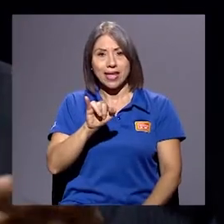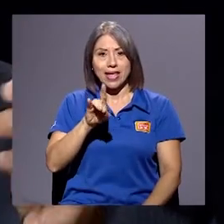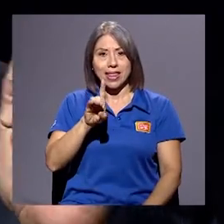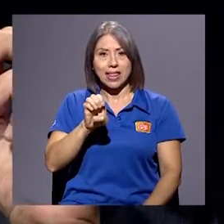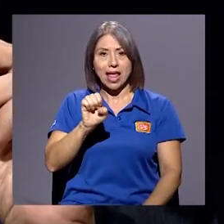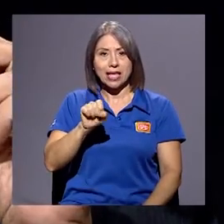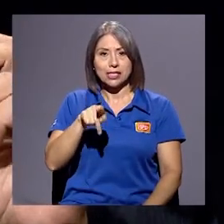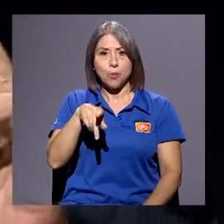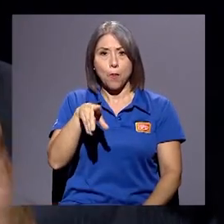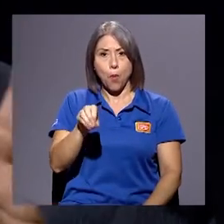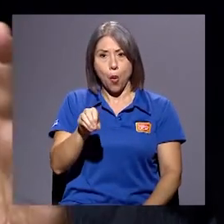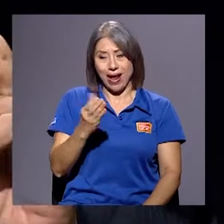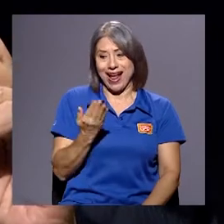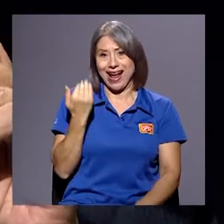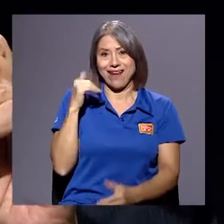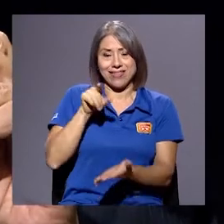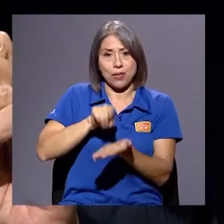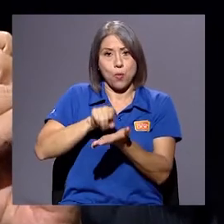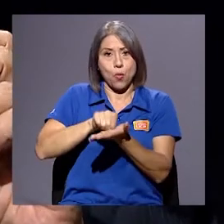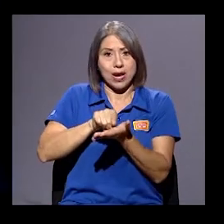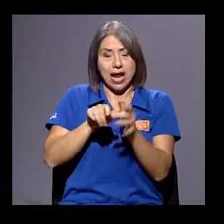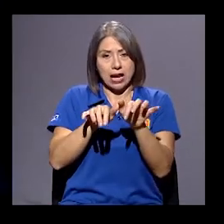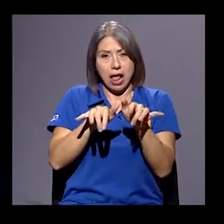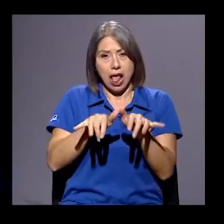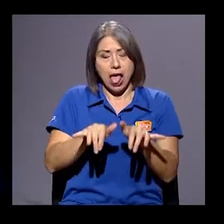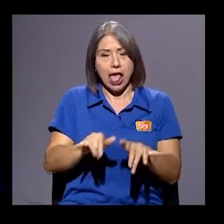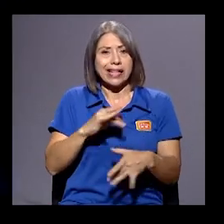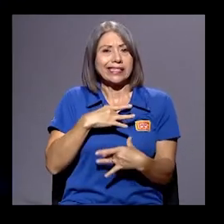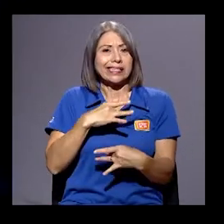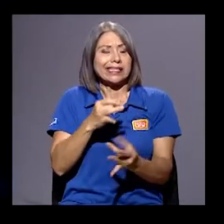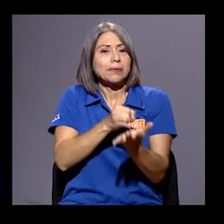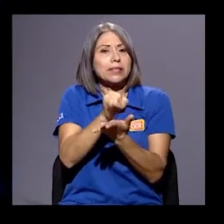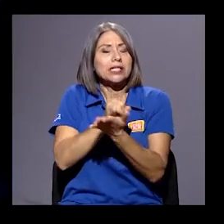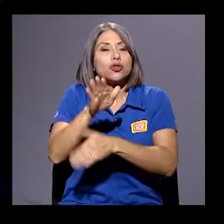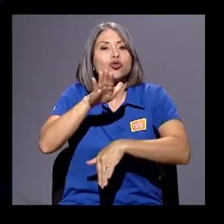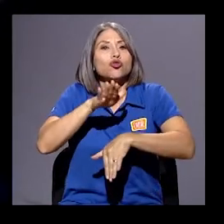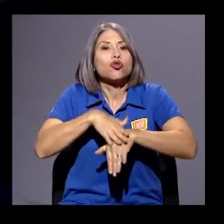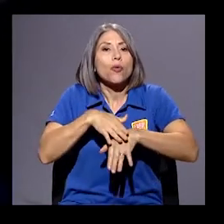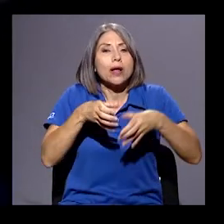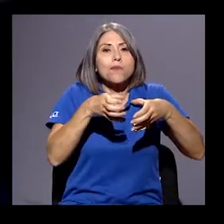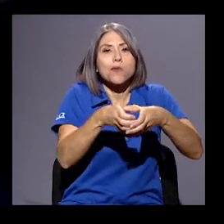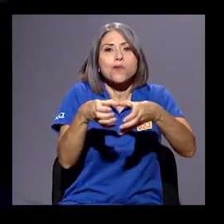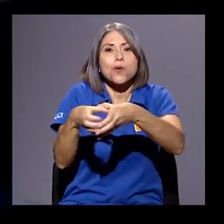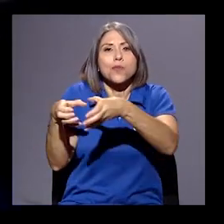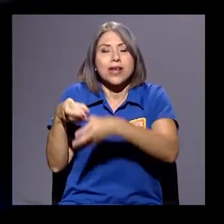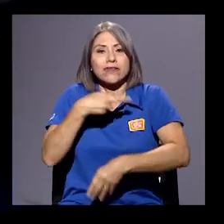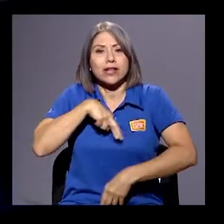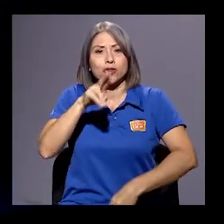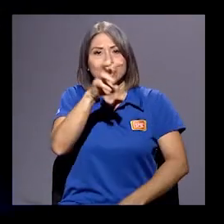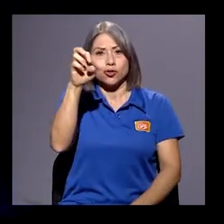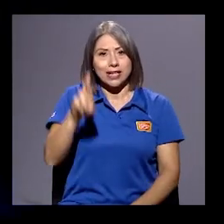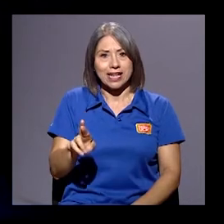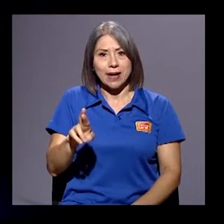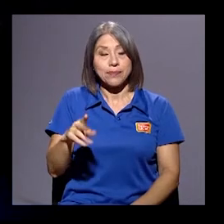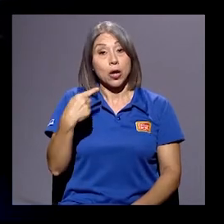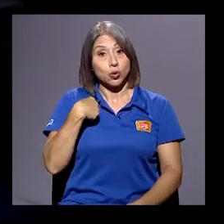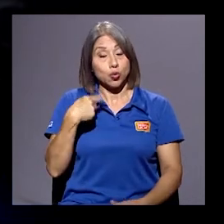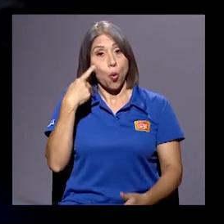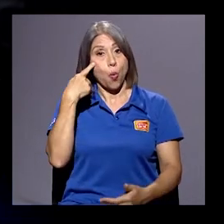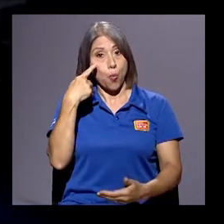acaban de publicar una interesantísima investigación sobre prácticas religiosas en Costa Rica. Y déjenme nada más mostrarles tres datos